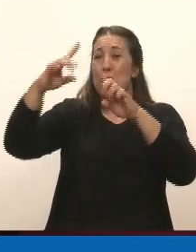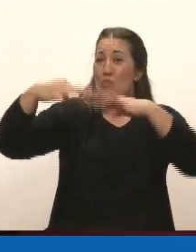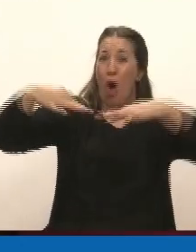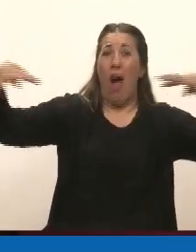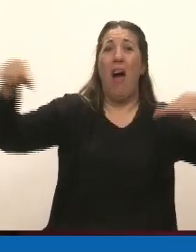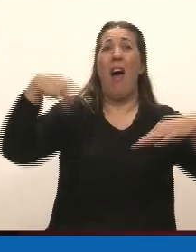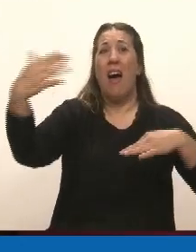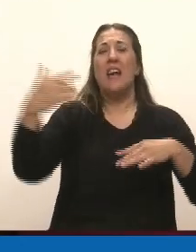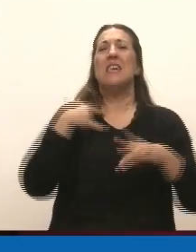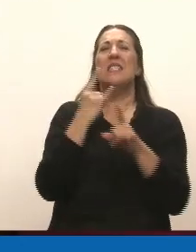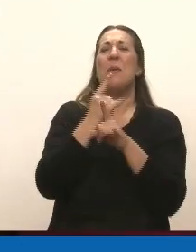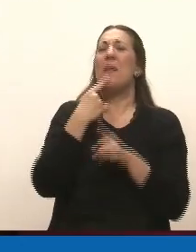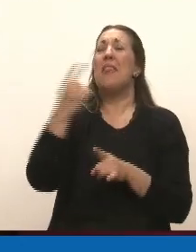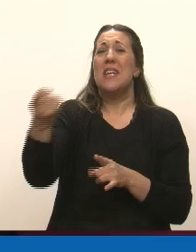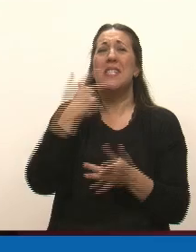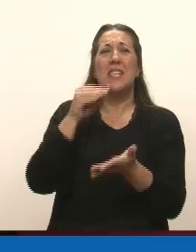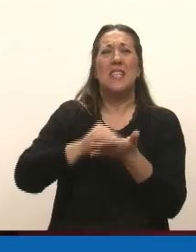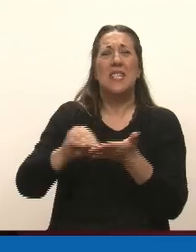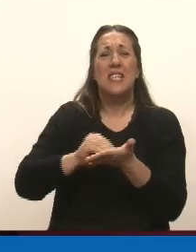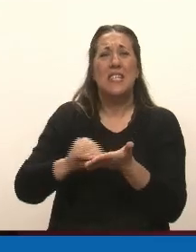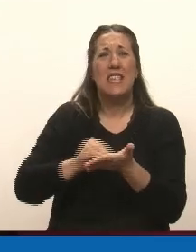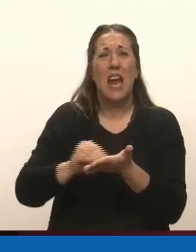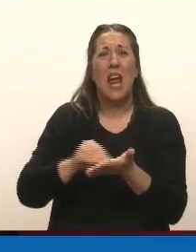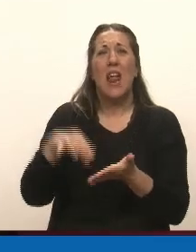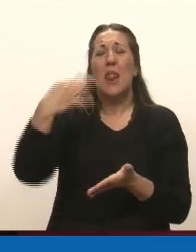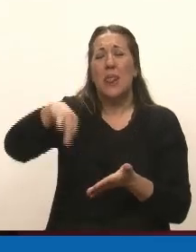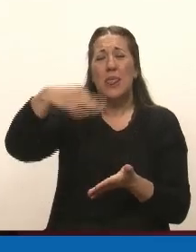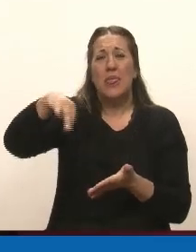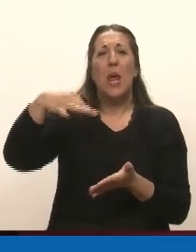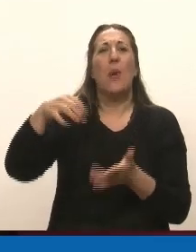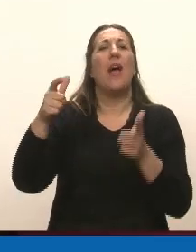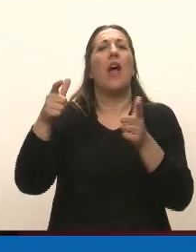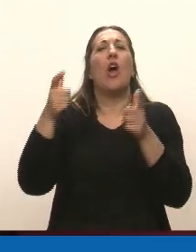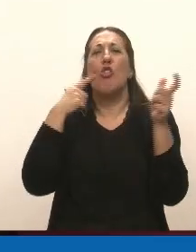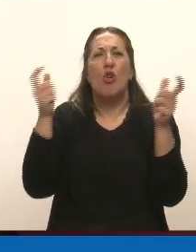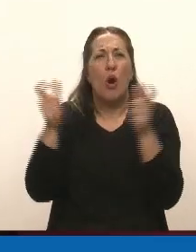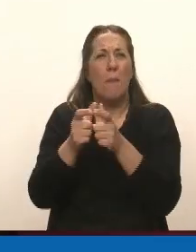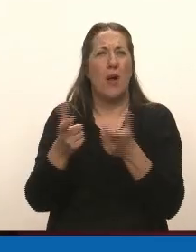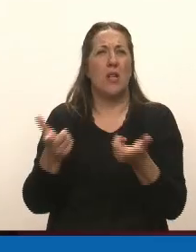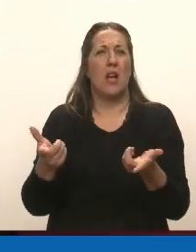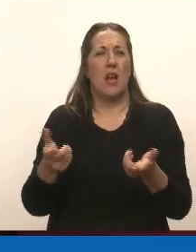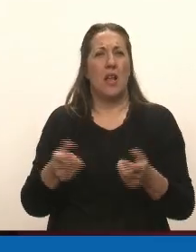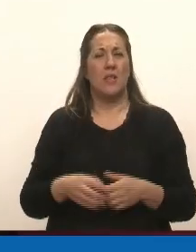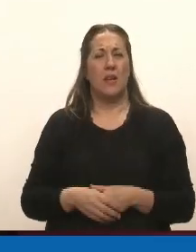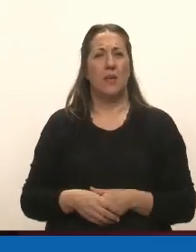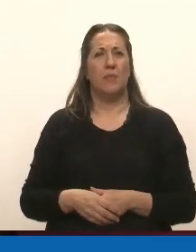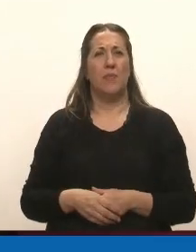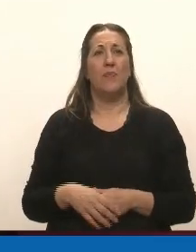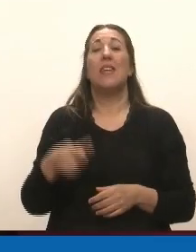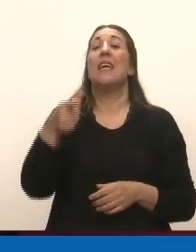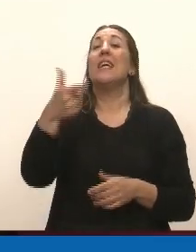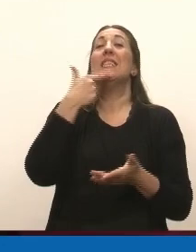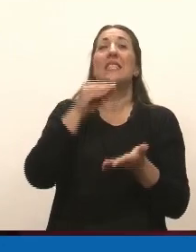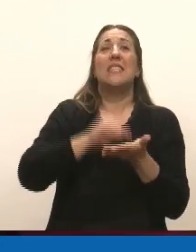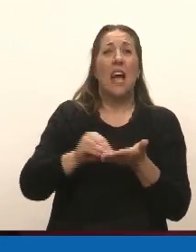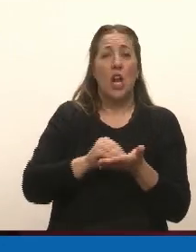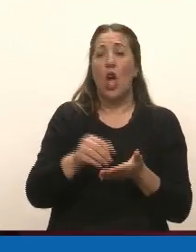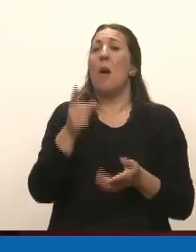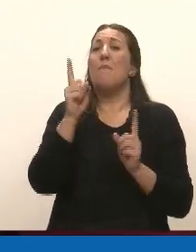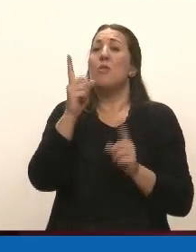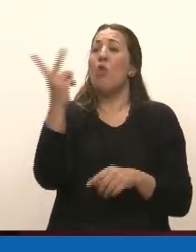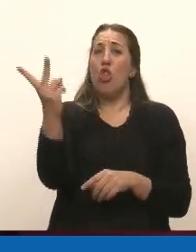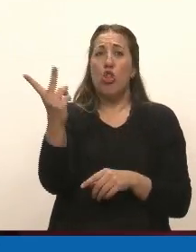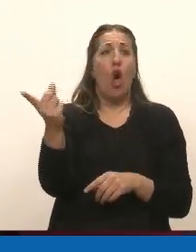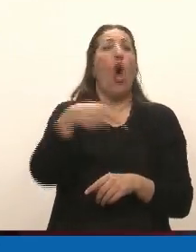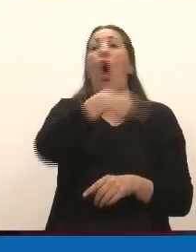al senador Blanco, te tienen que dar una comisión porque volvió a venir a aguantar todas las comisiones. Y la senadora Tagliaferri, eran los dos que venían,